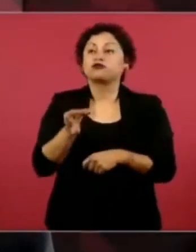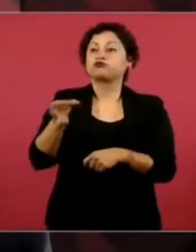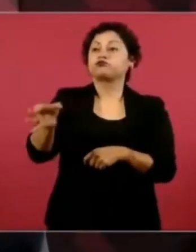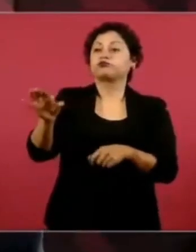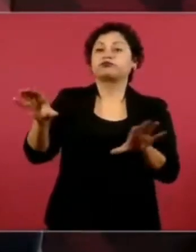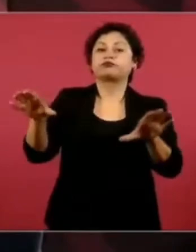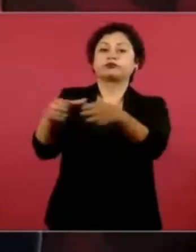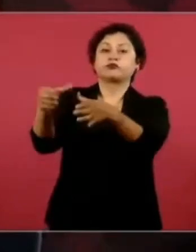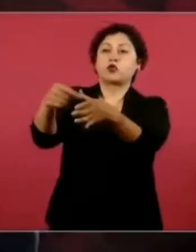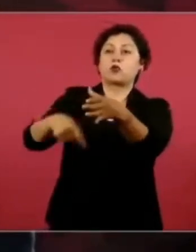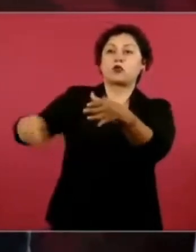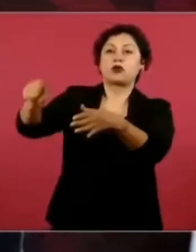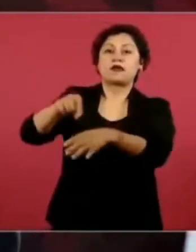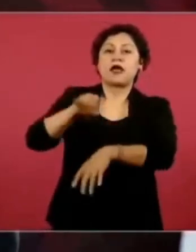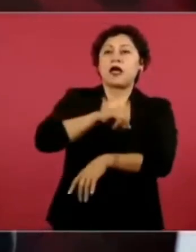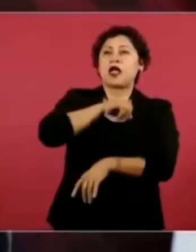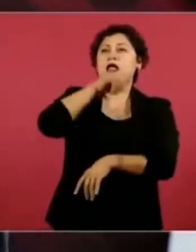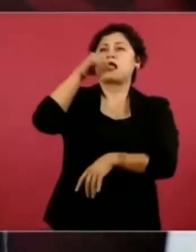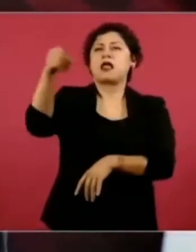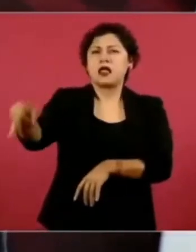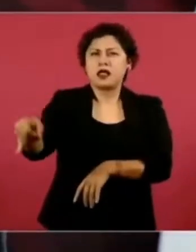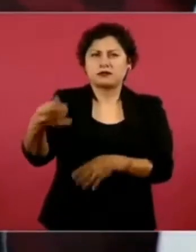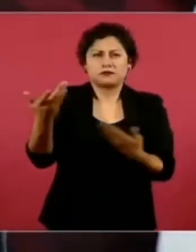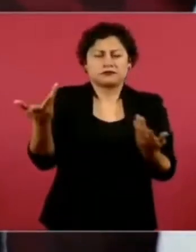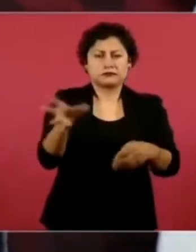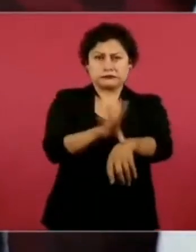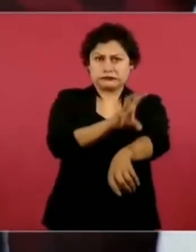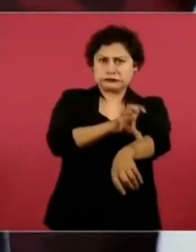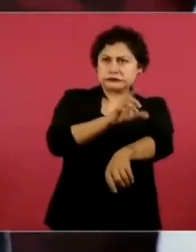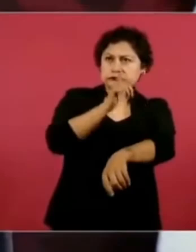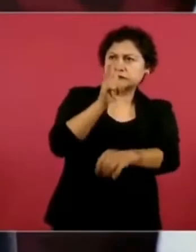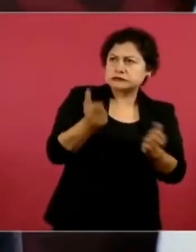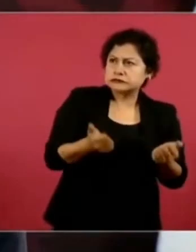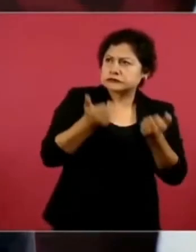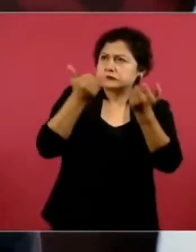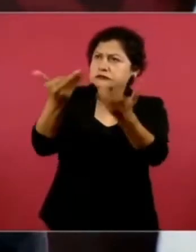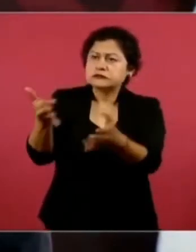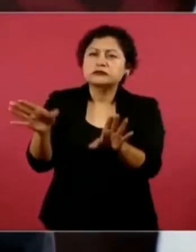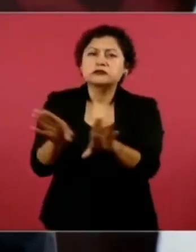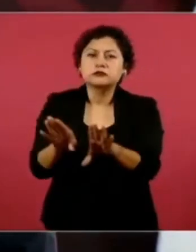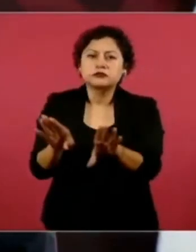informe, pues no da el tiempo para todo.